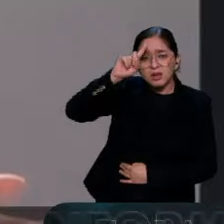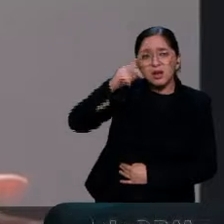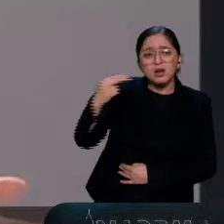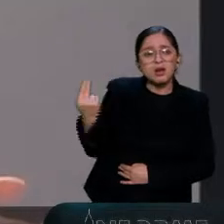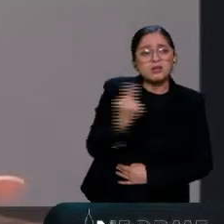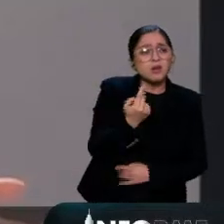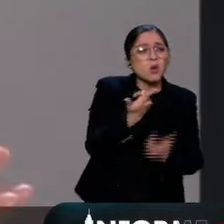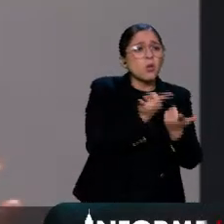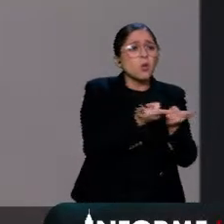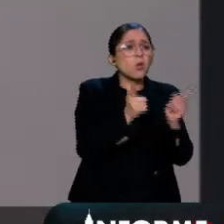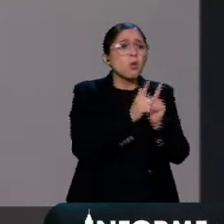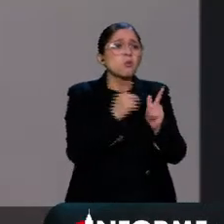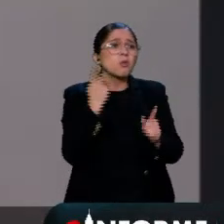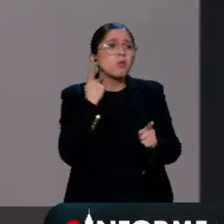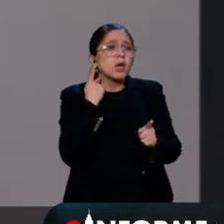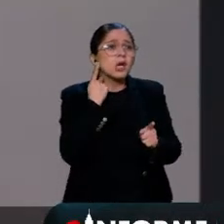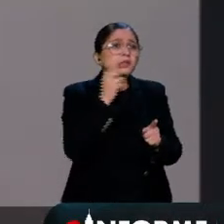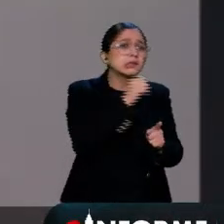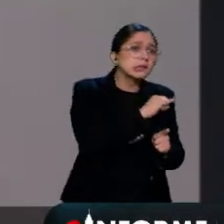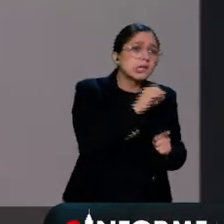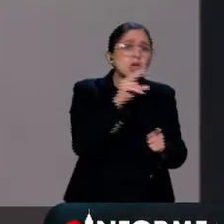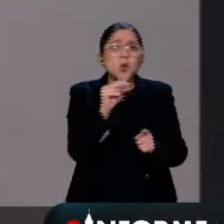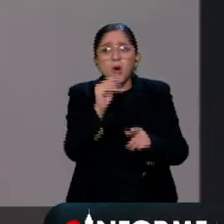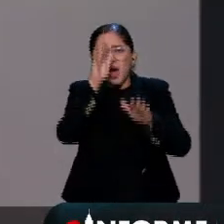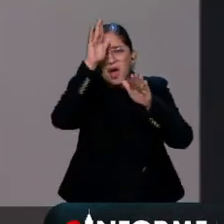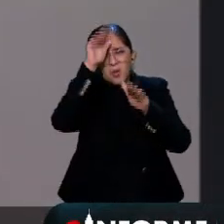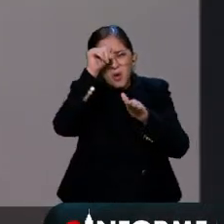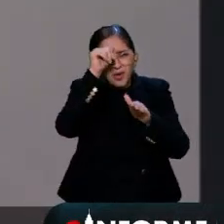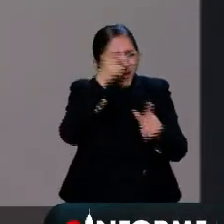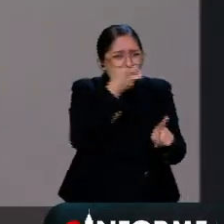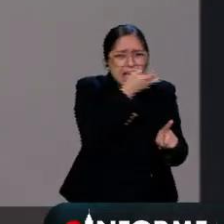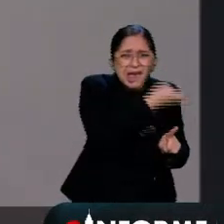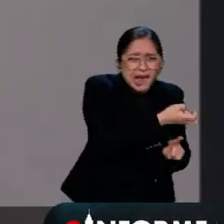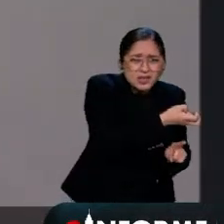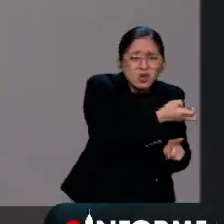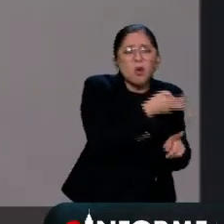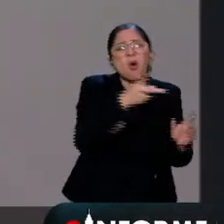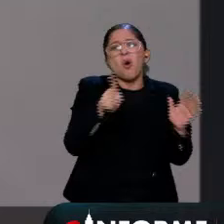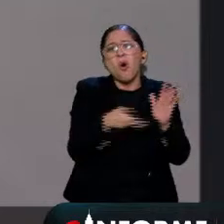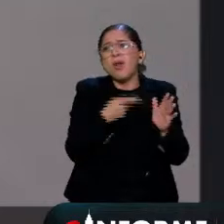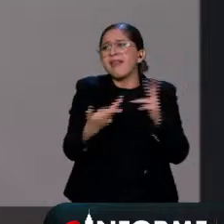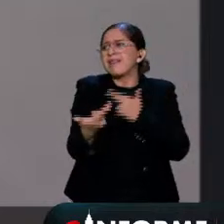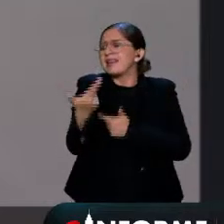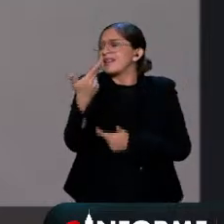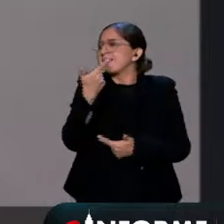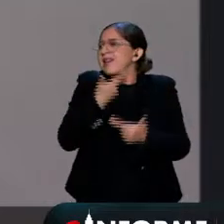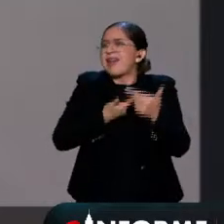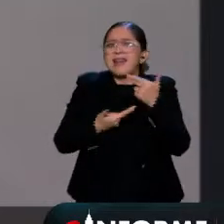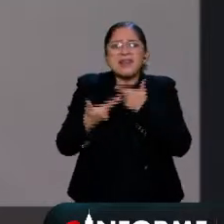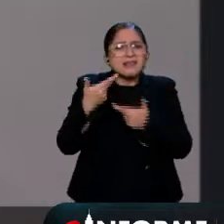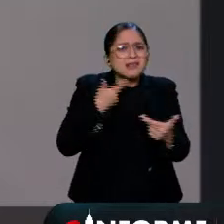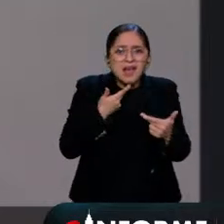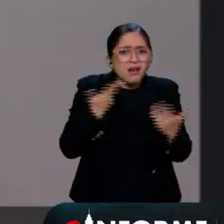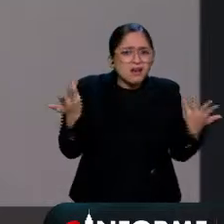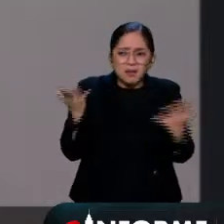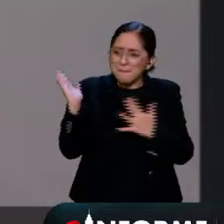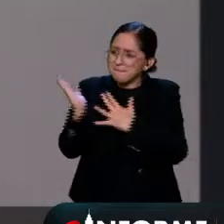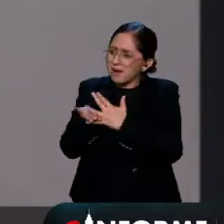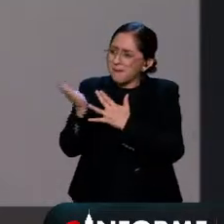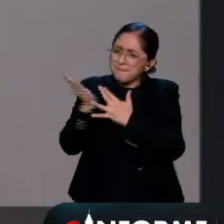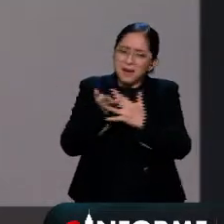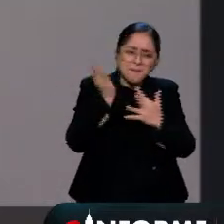con los partidos políticos. Vamos a volver a un órgano electoral totalmente partidizado.